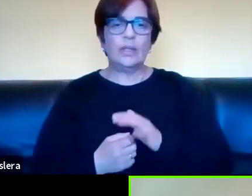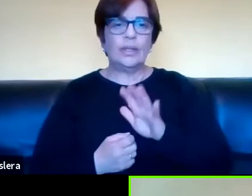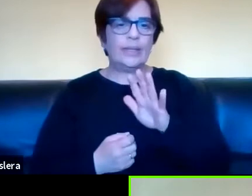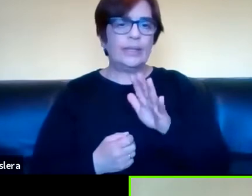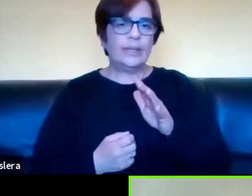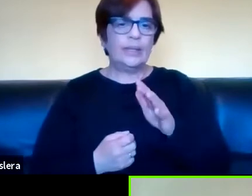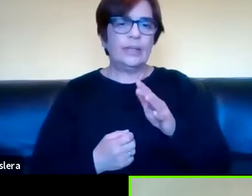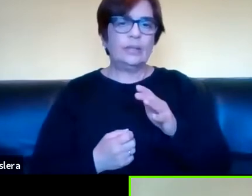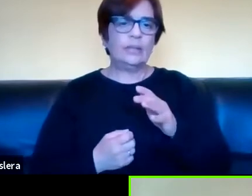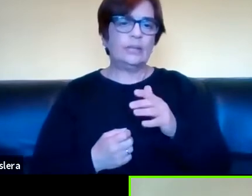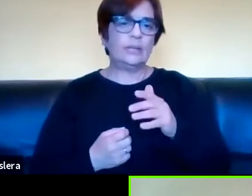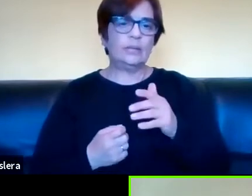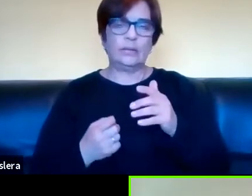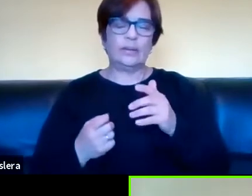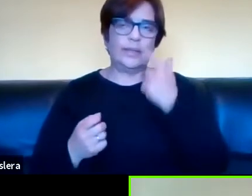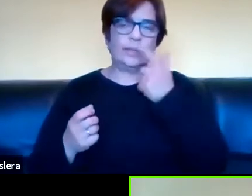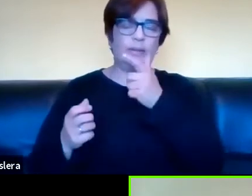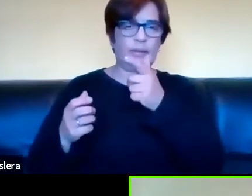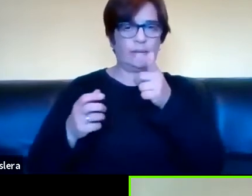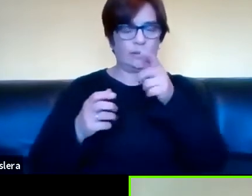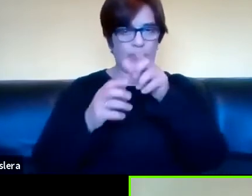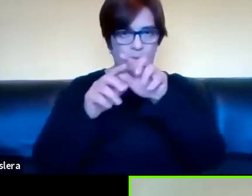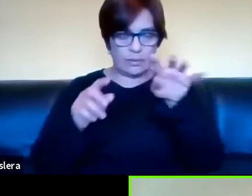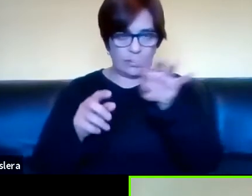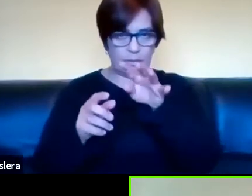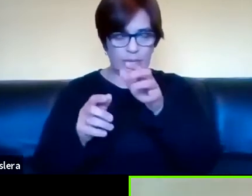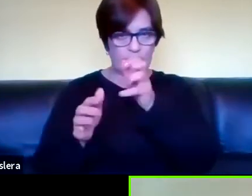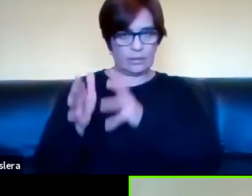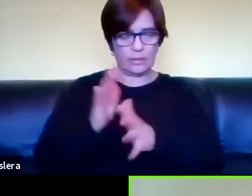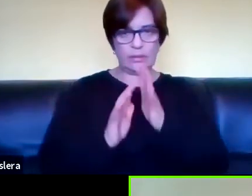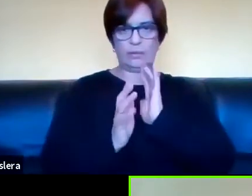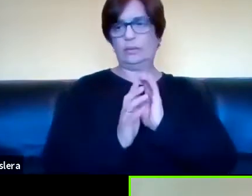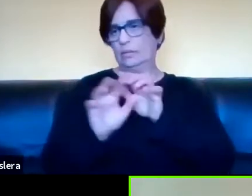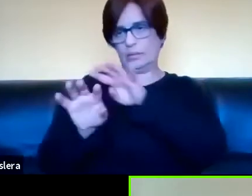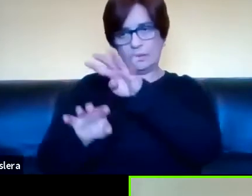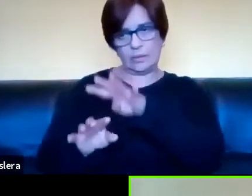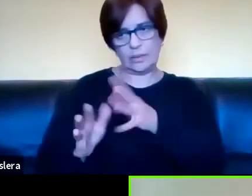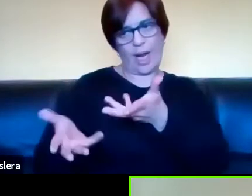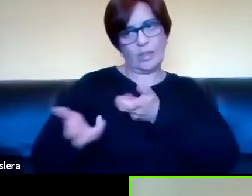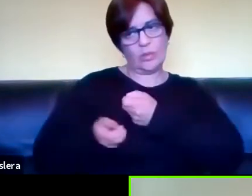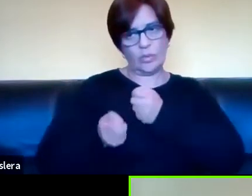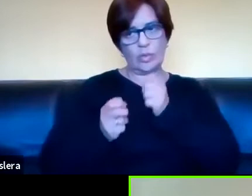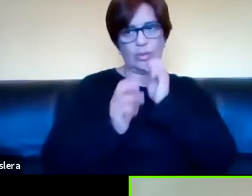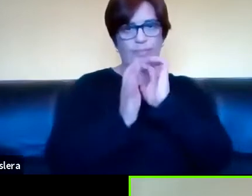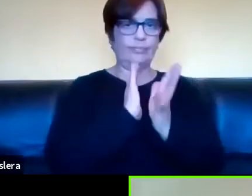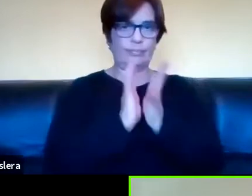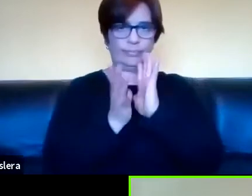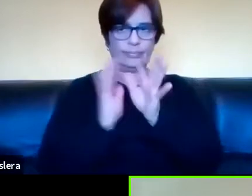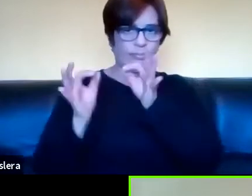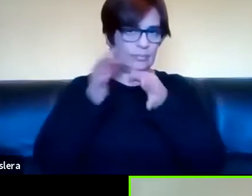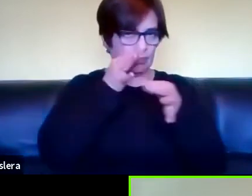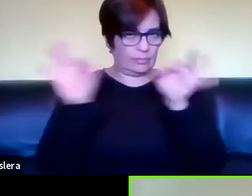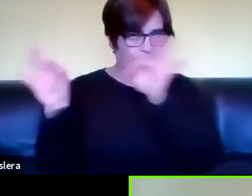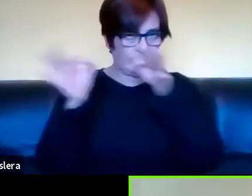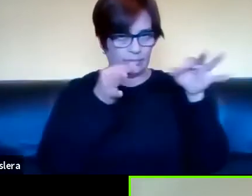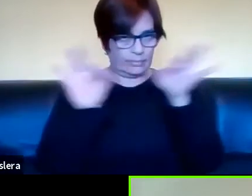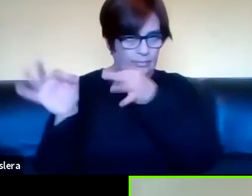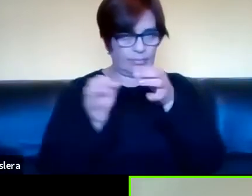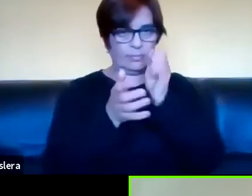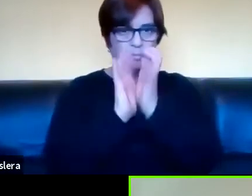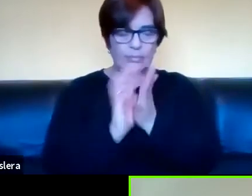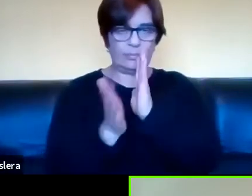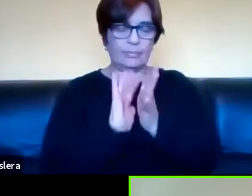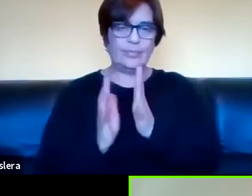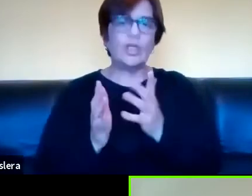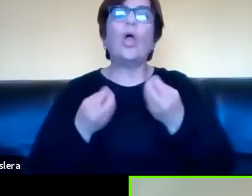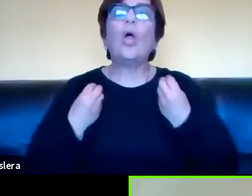script un guión escrito para poder entonces a veces se depende también de la escritura porque en realidad ¿cómo hago